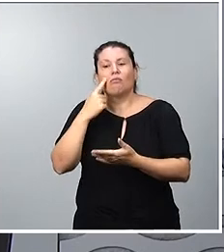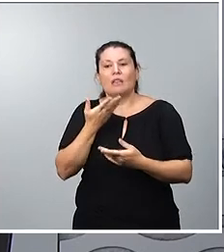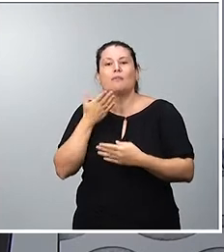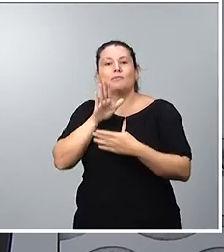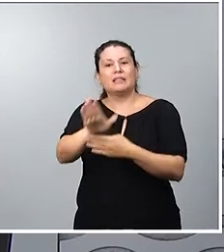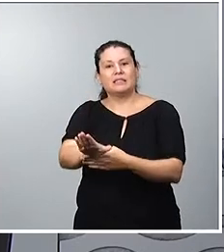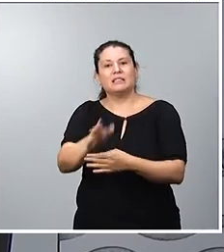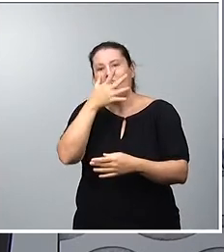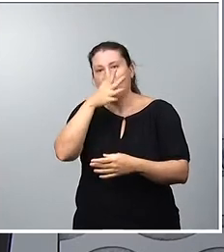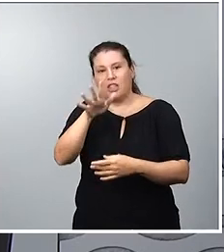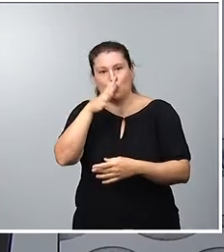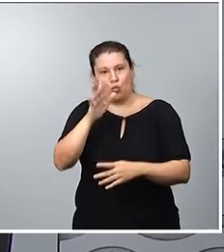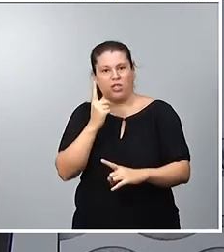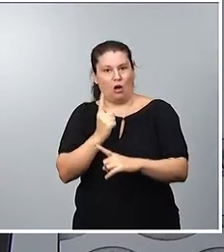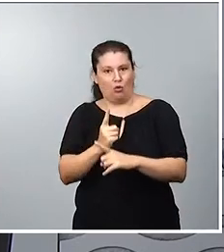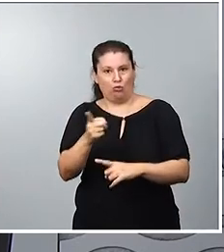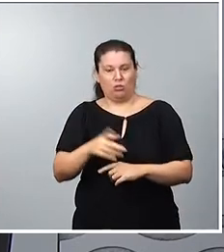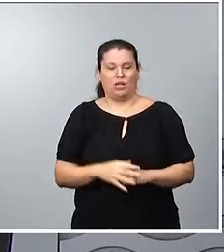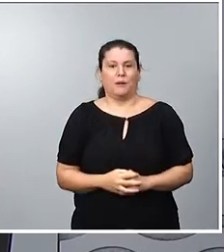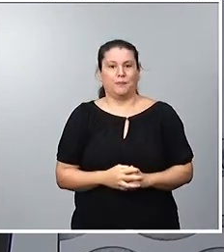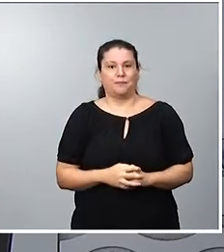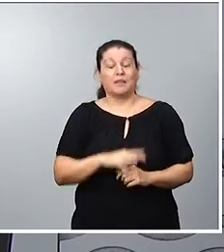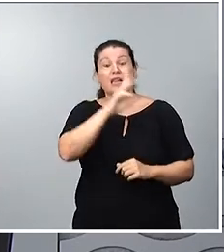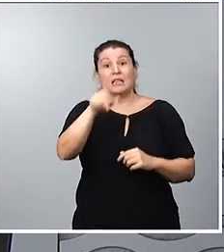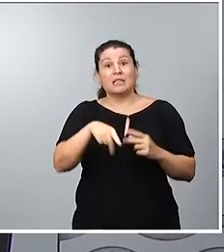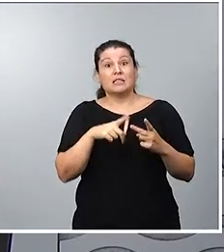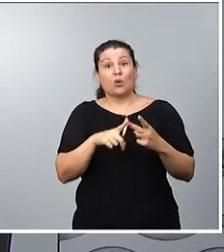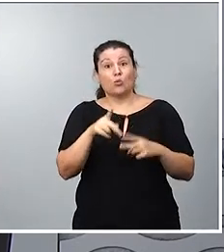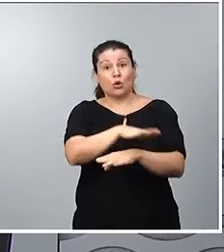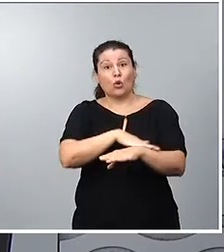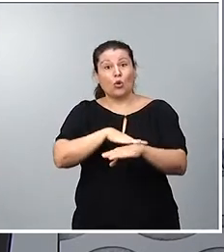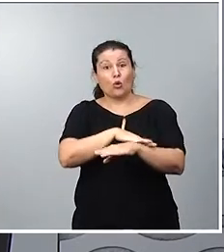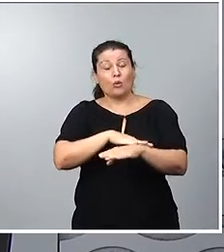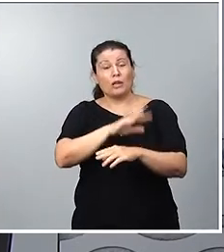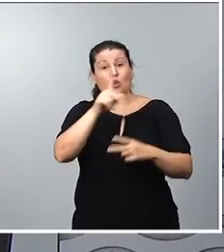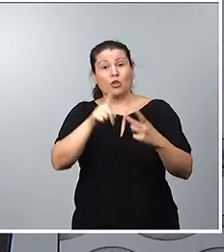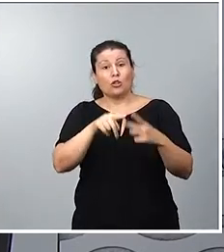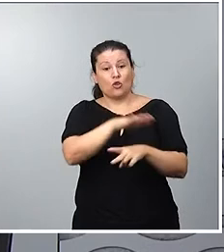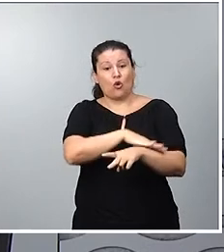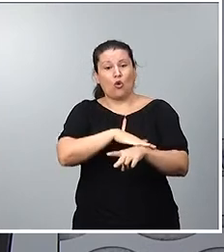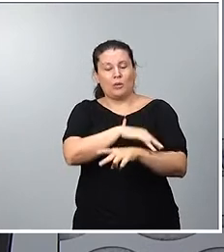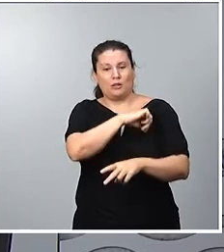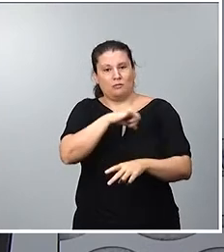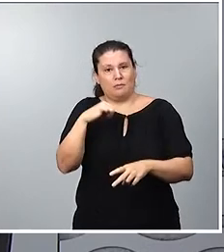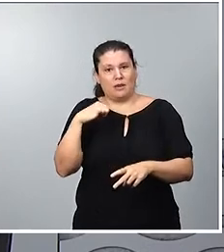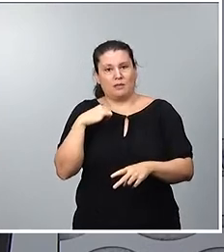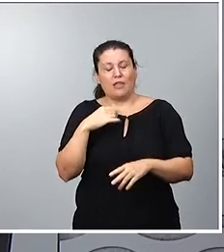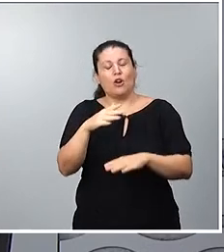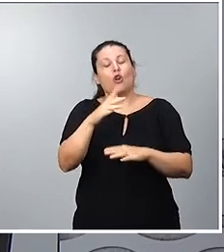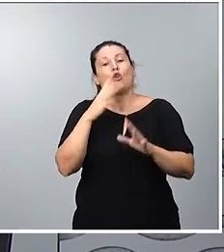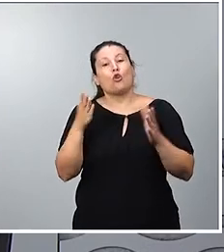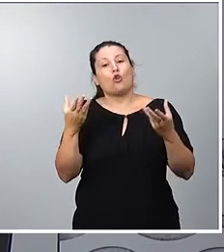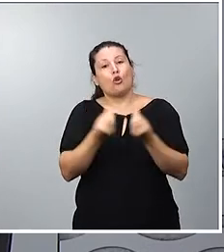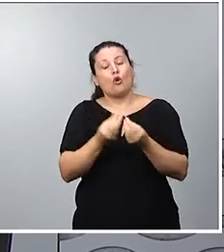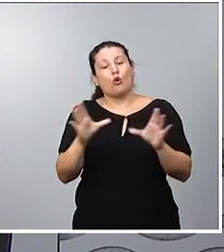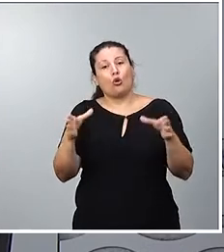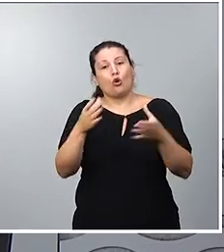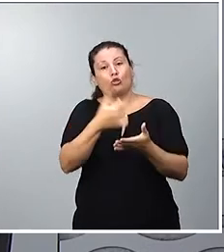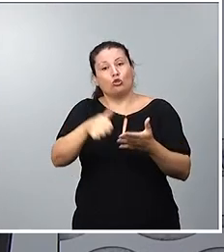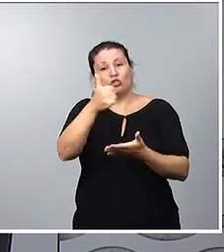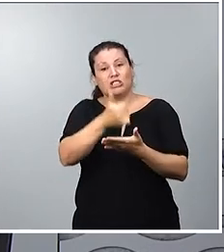correspondiente denuncia. Dos, el Gobierno ha decidido actuar por iniciativa propia, a través del Consejo Superior de Deportes.